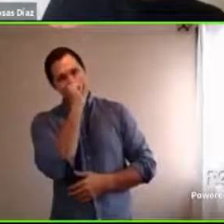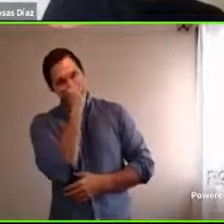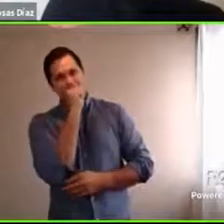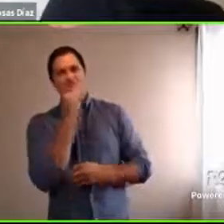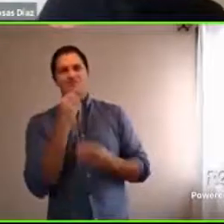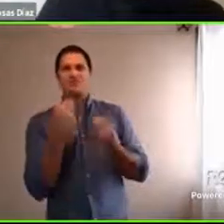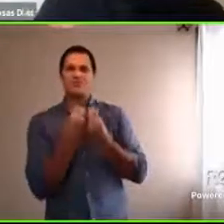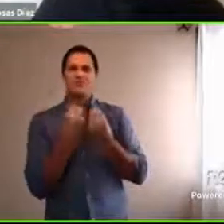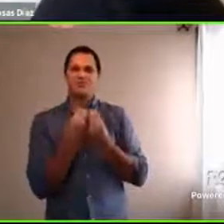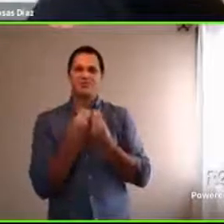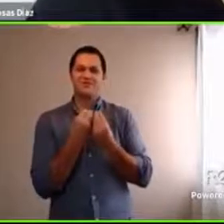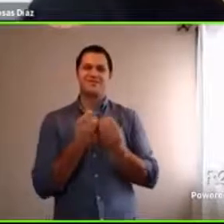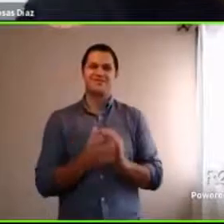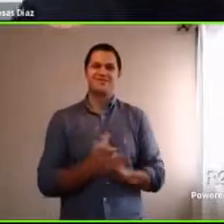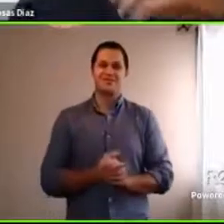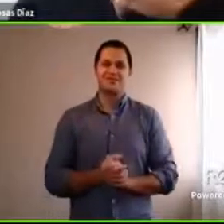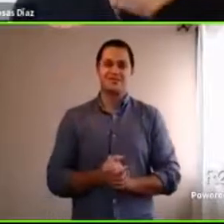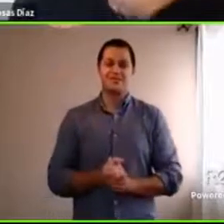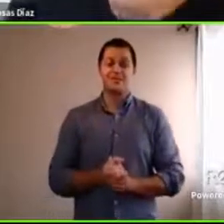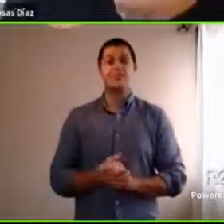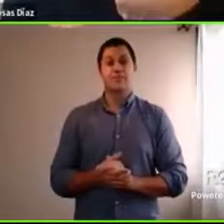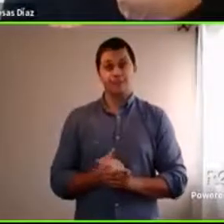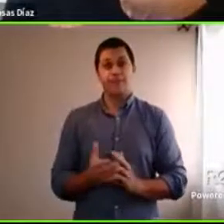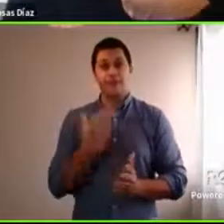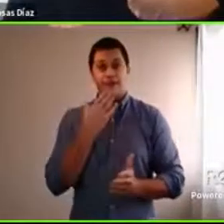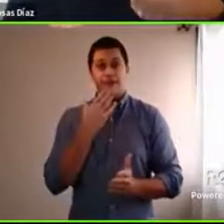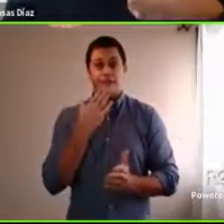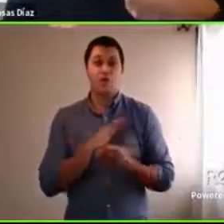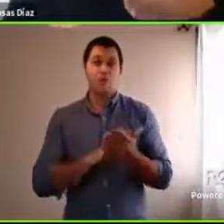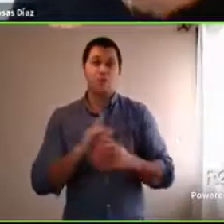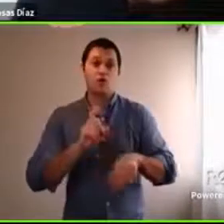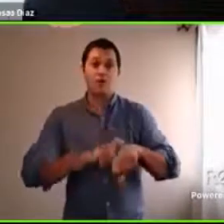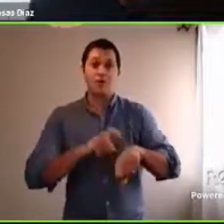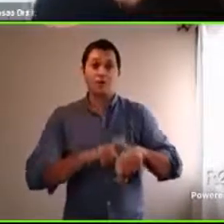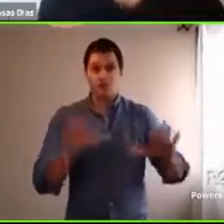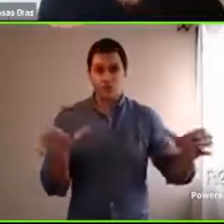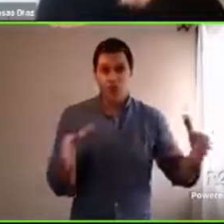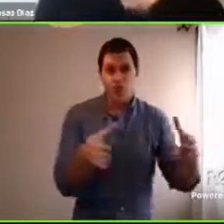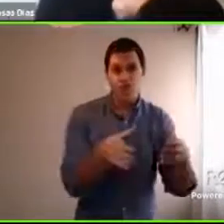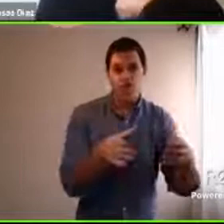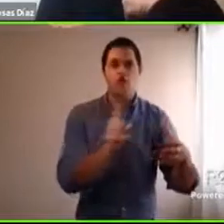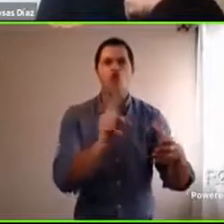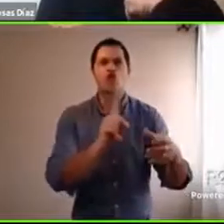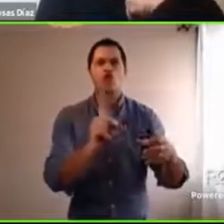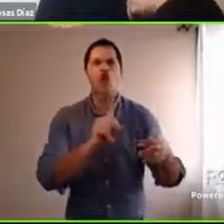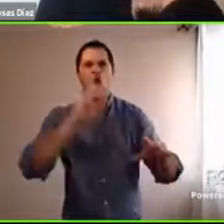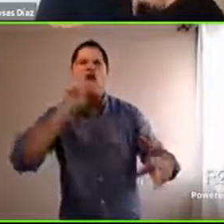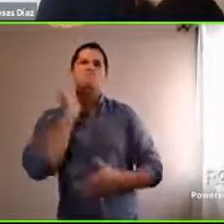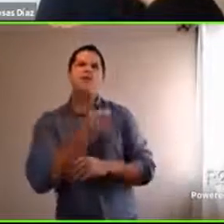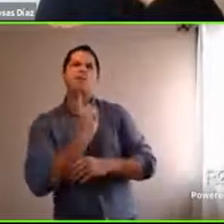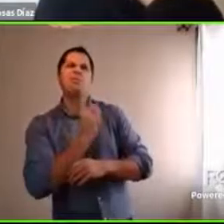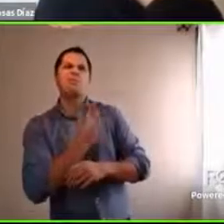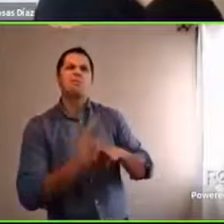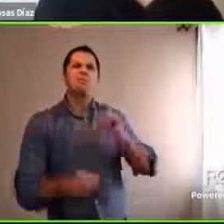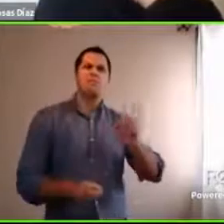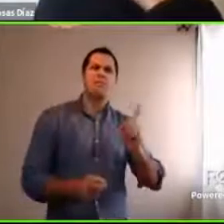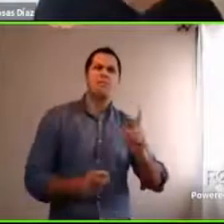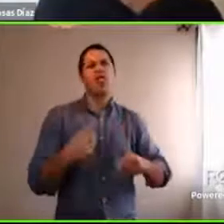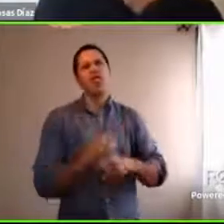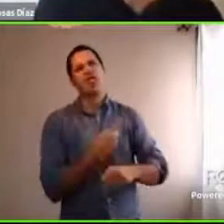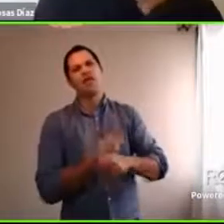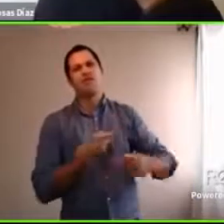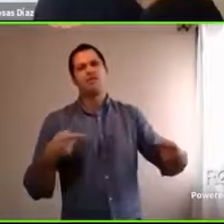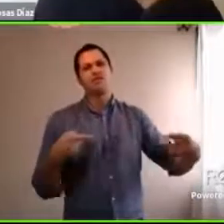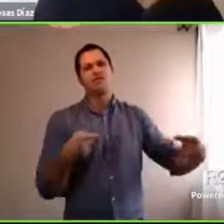Claro, tratar que los momentos de encuentro que haya con ellos, que no sean para peleas, ¿no? O sea, poder también generar, aunque sea pequeños momentos